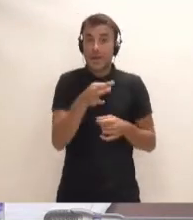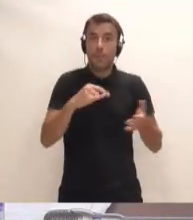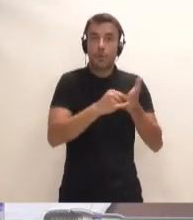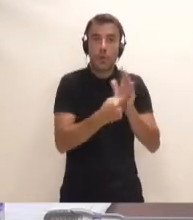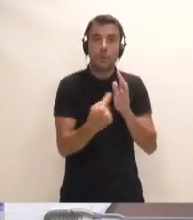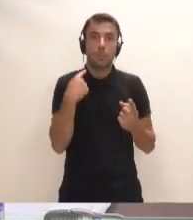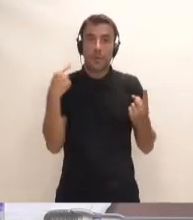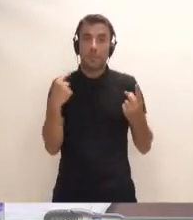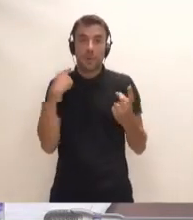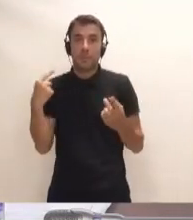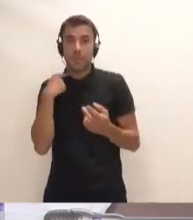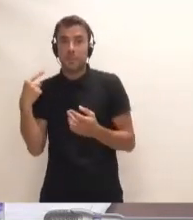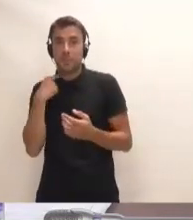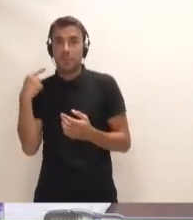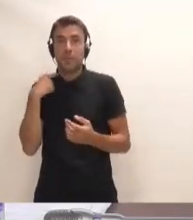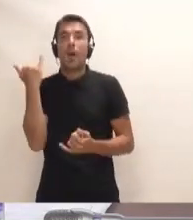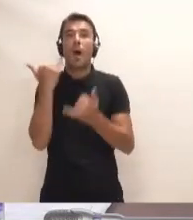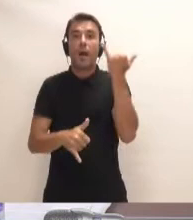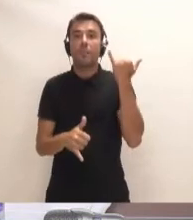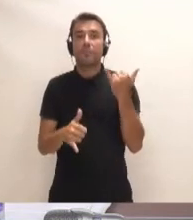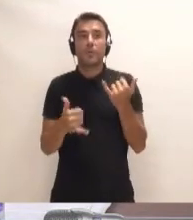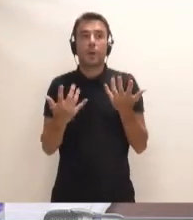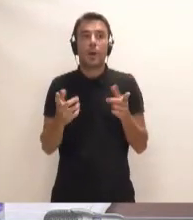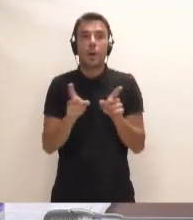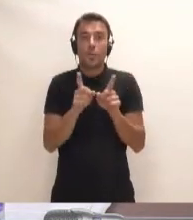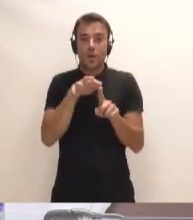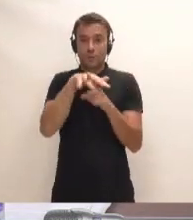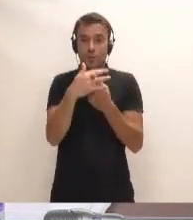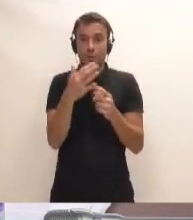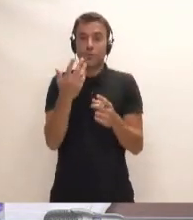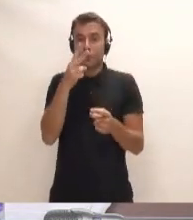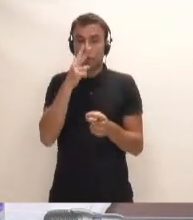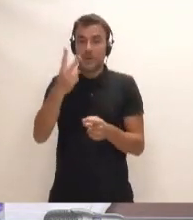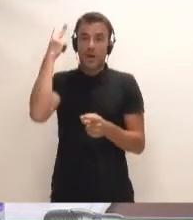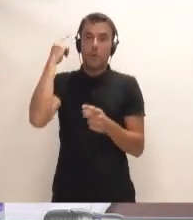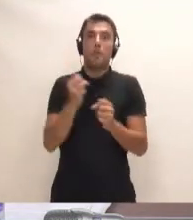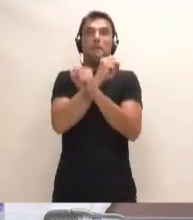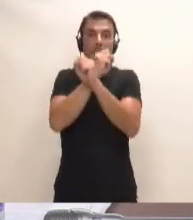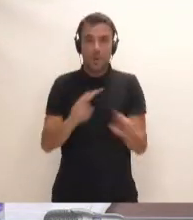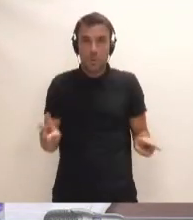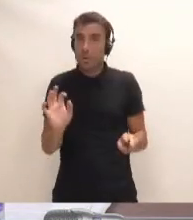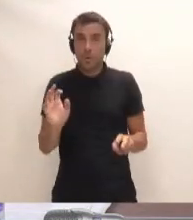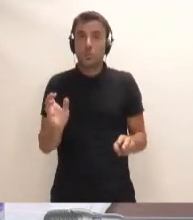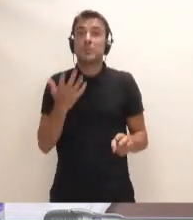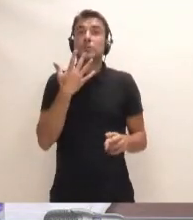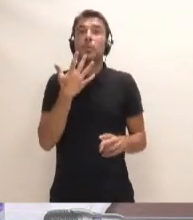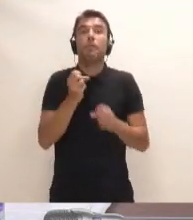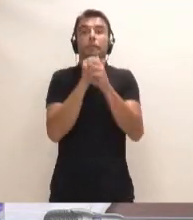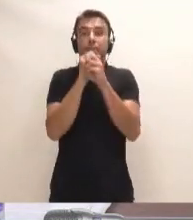dejando, bueno, no solo peor de lo que estábamos hace dos años, sino peor de lo que a la vista está.